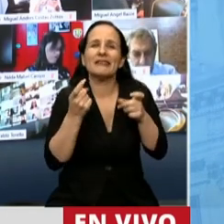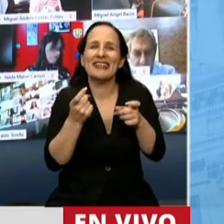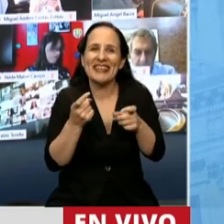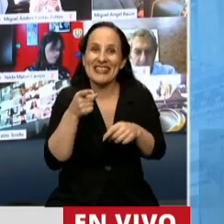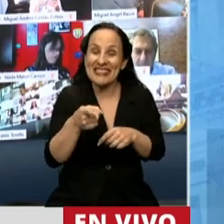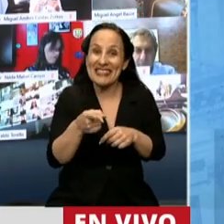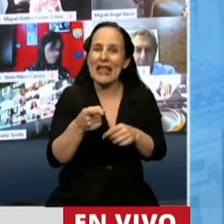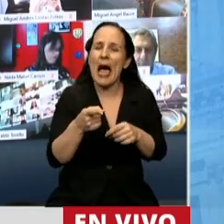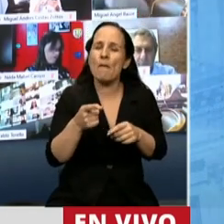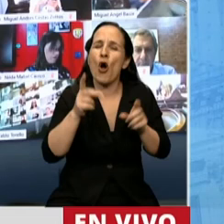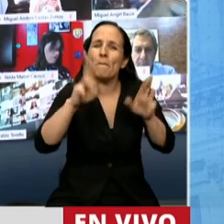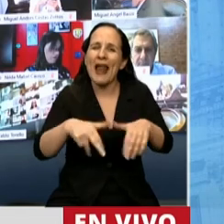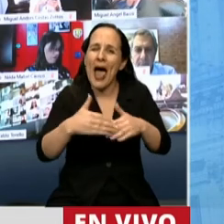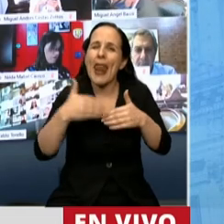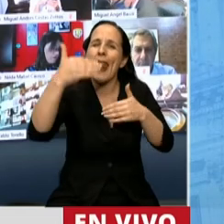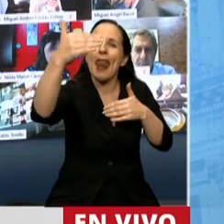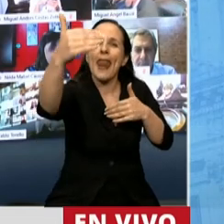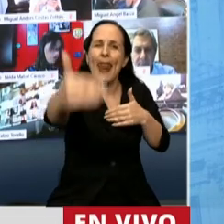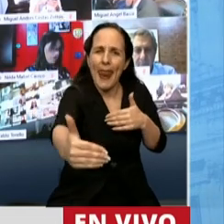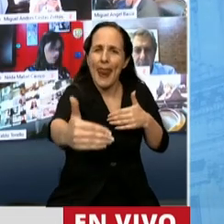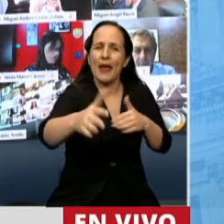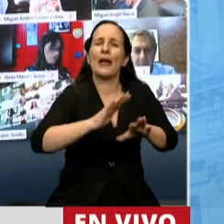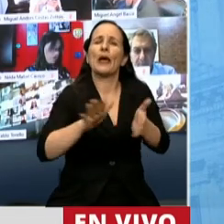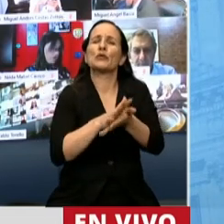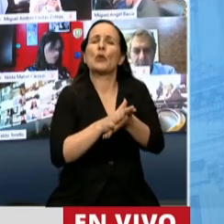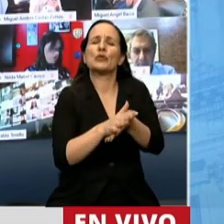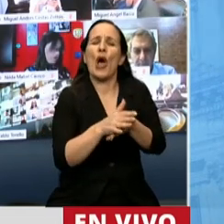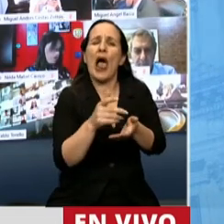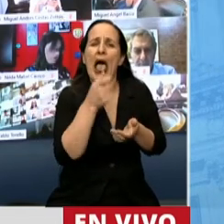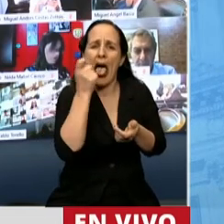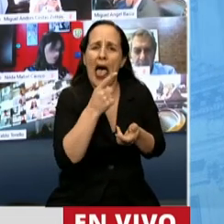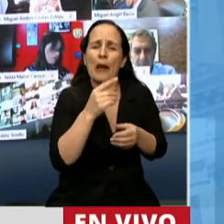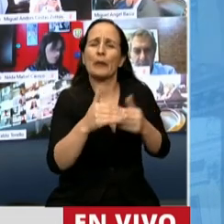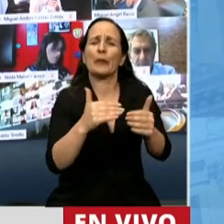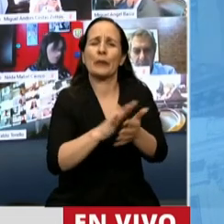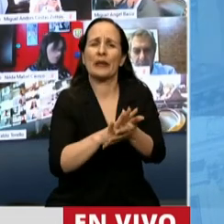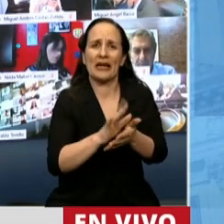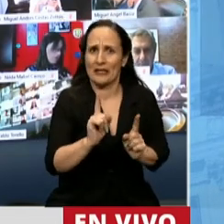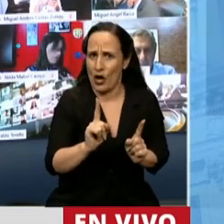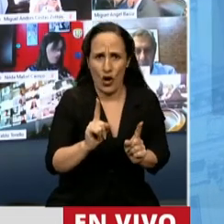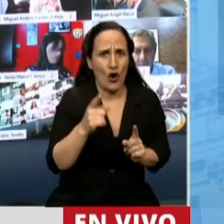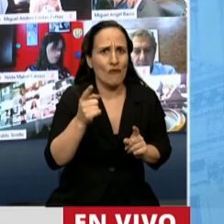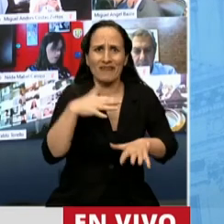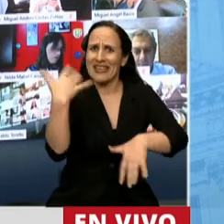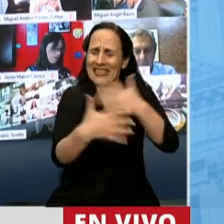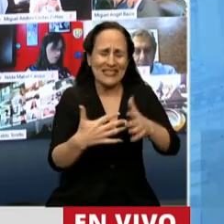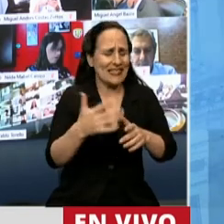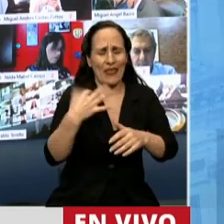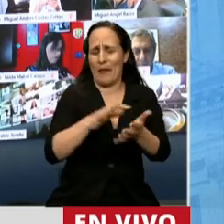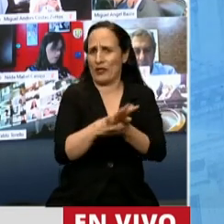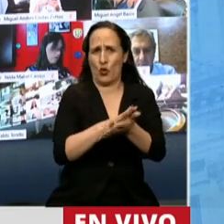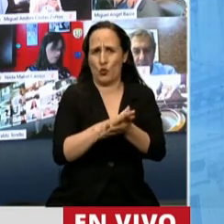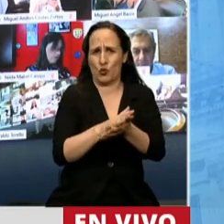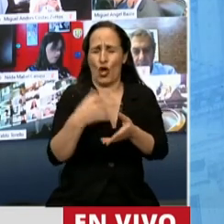plazo. Tenemos que terminar sí o sí con los parches y salir de esta crisis en la que estamos, con inversión,